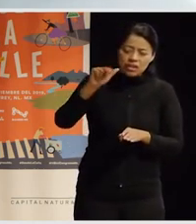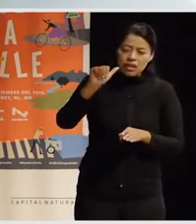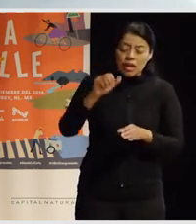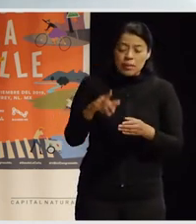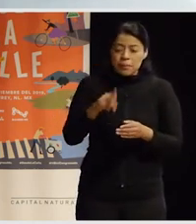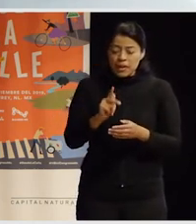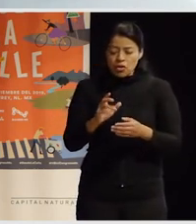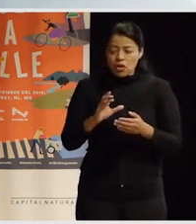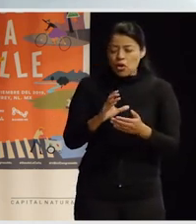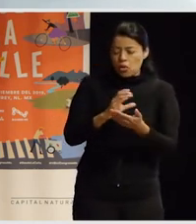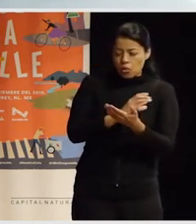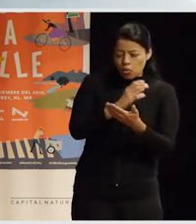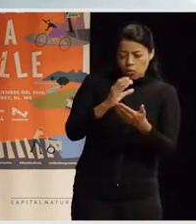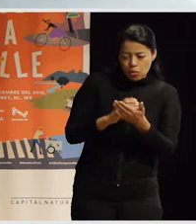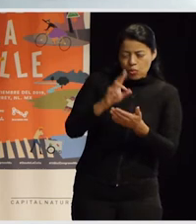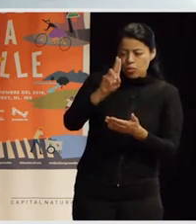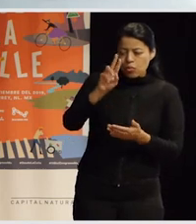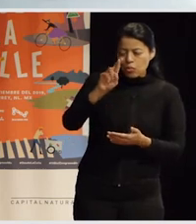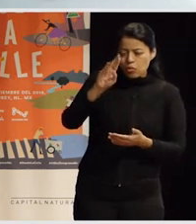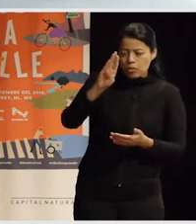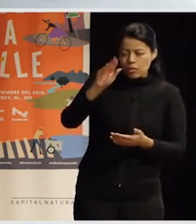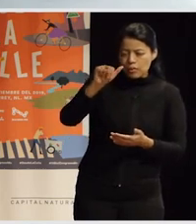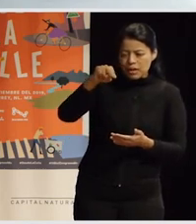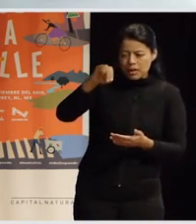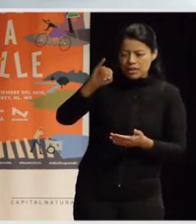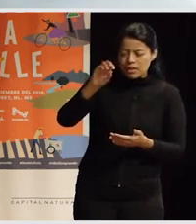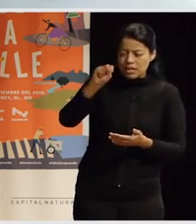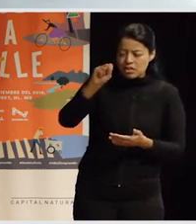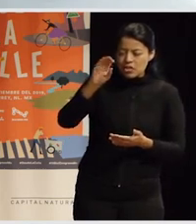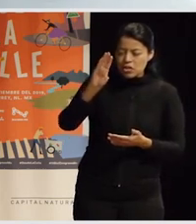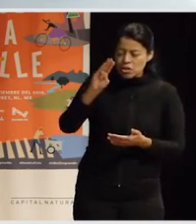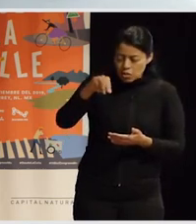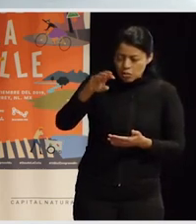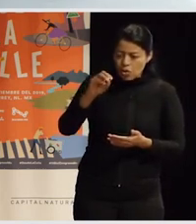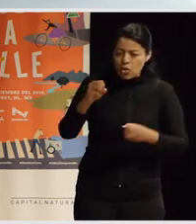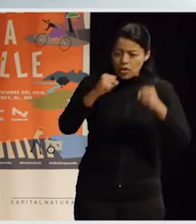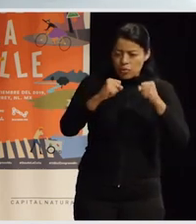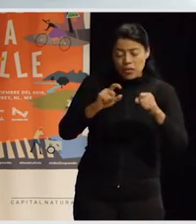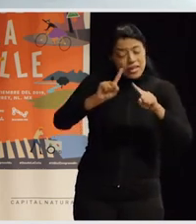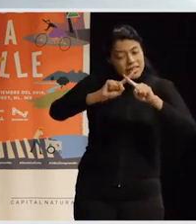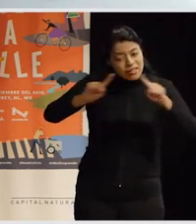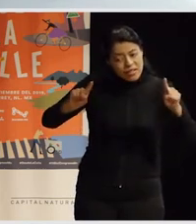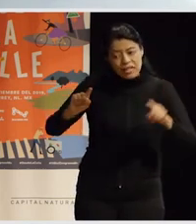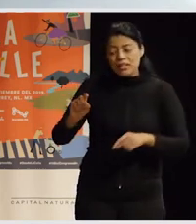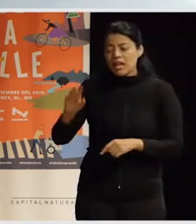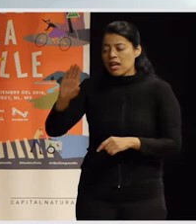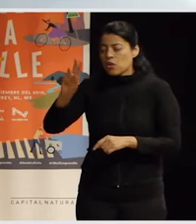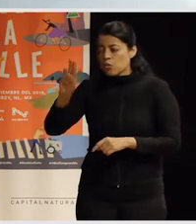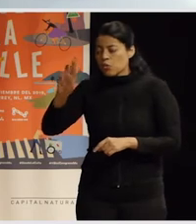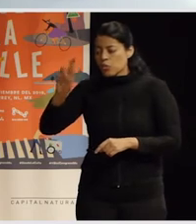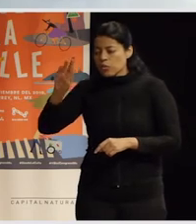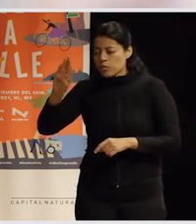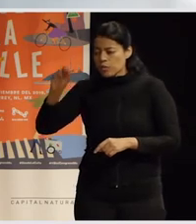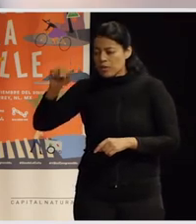urbanismo del poder, digamos que es el urbanismo y el nuestro es el urbanismo feminista, ¿no? Bueno, yo creo que esto yo siempre lo repito